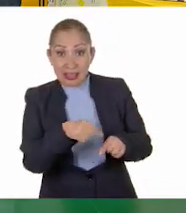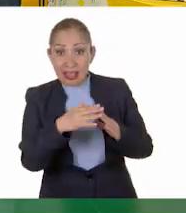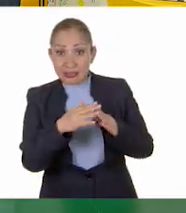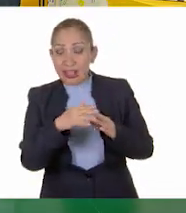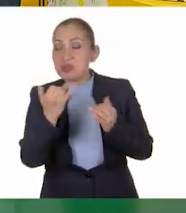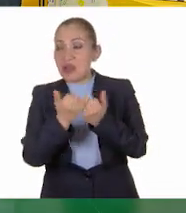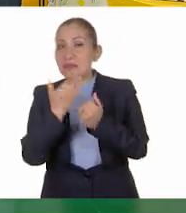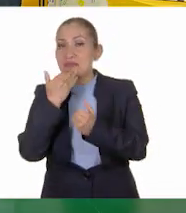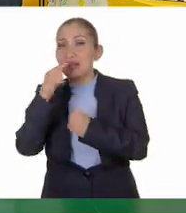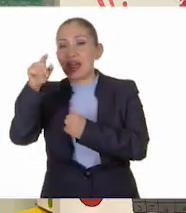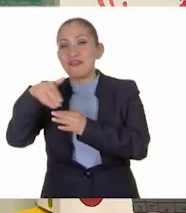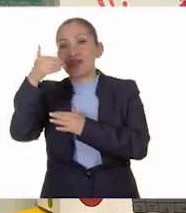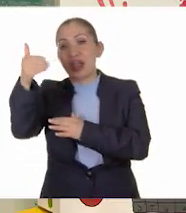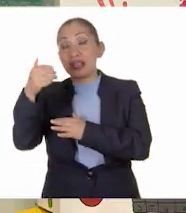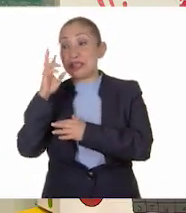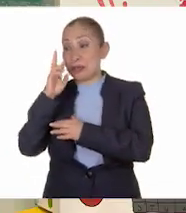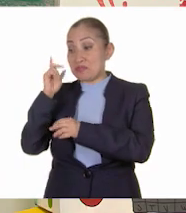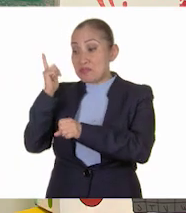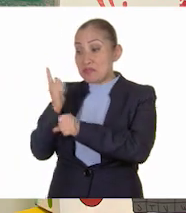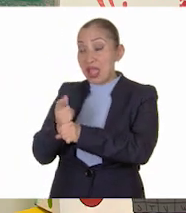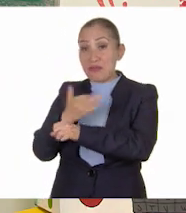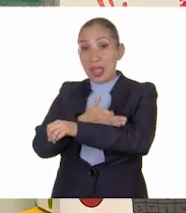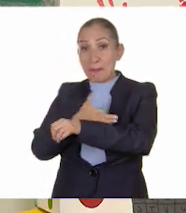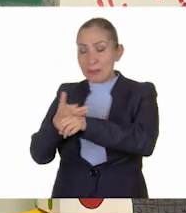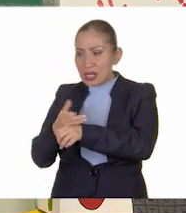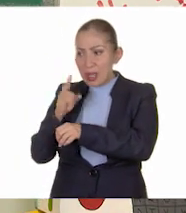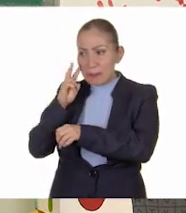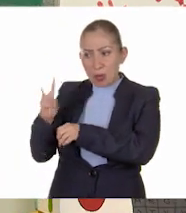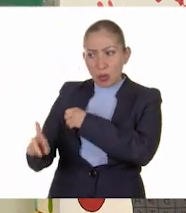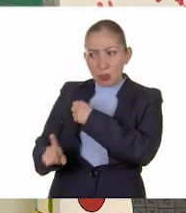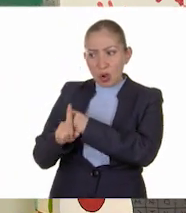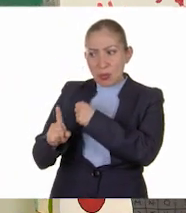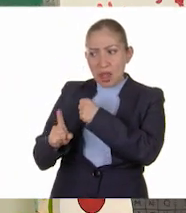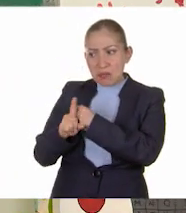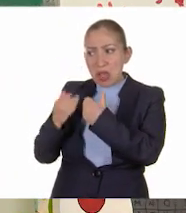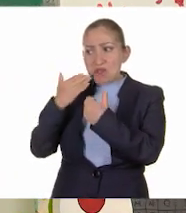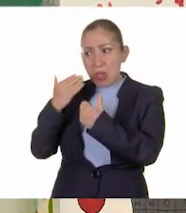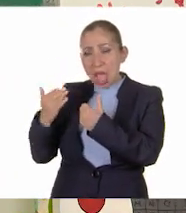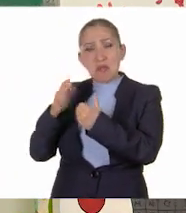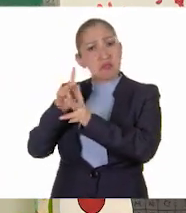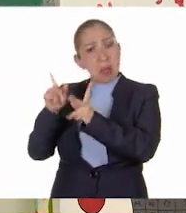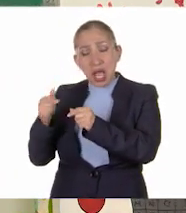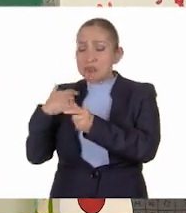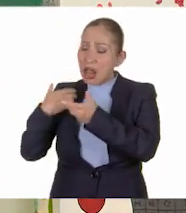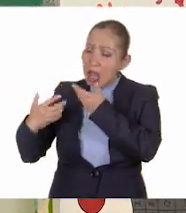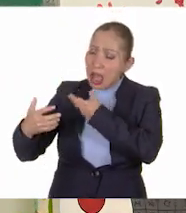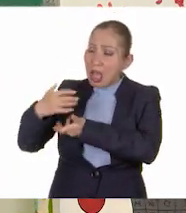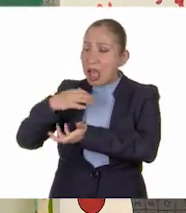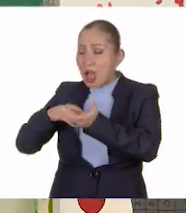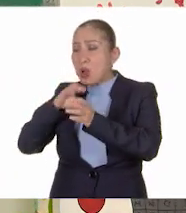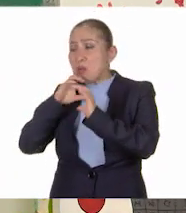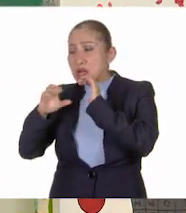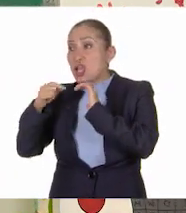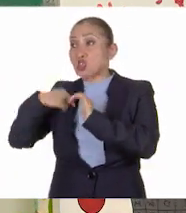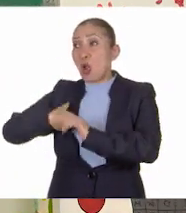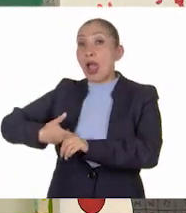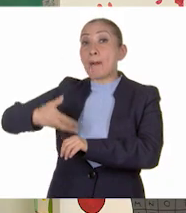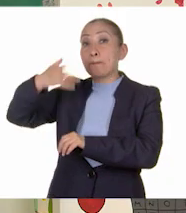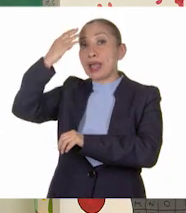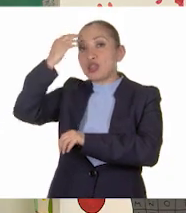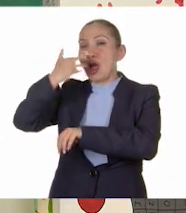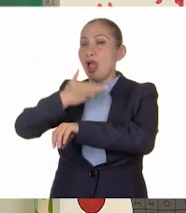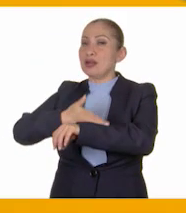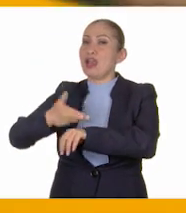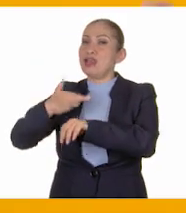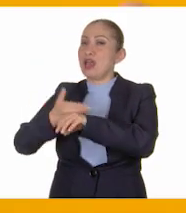que si vemos que en nuestras familias se resuelven los conflictos pacíficamente, es más probable que yo aprenda a